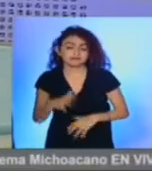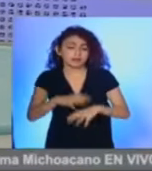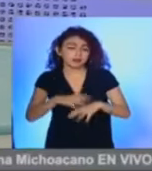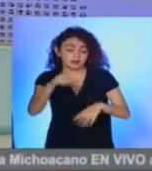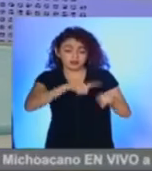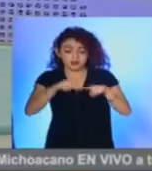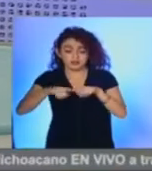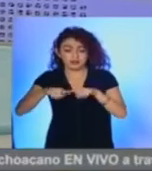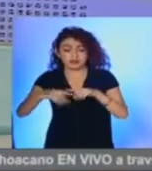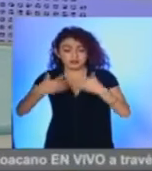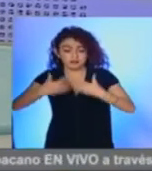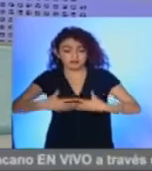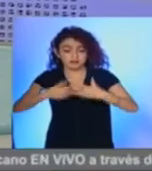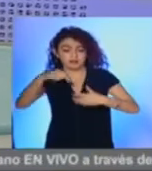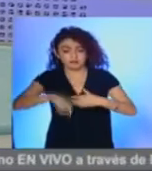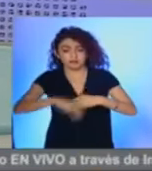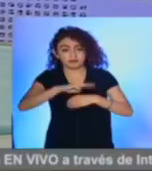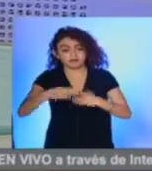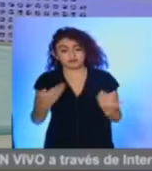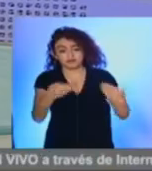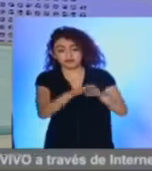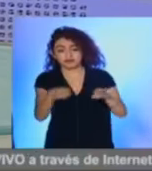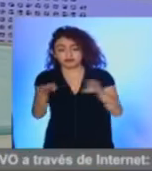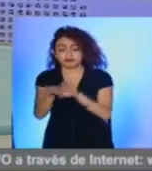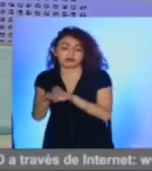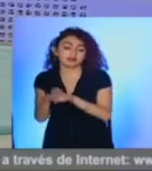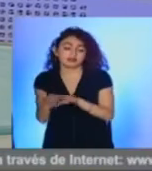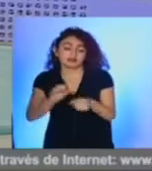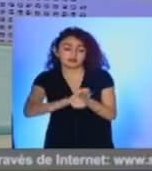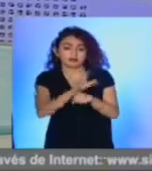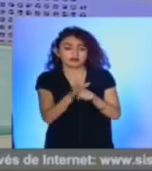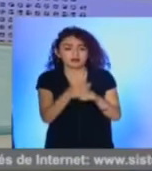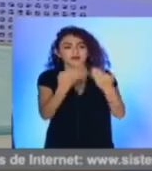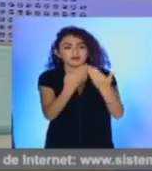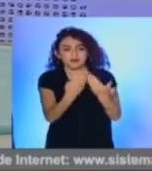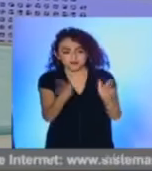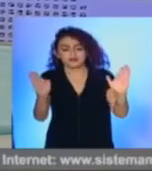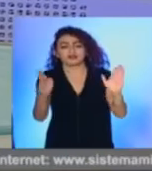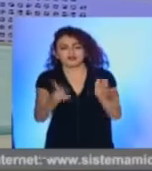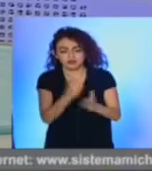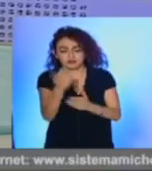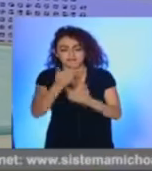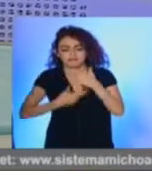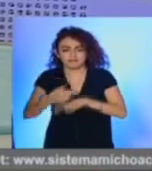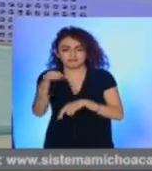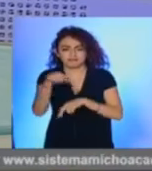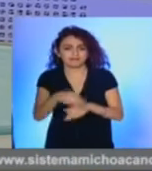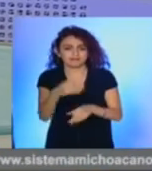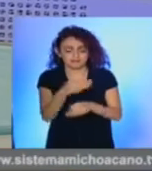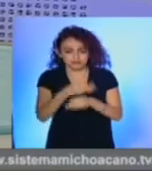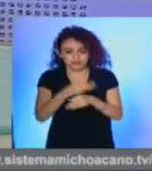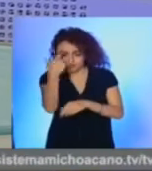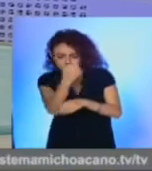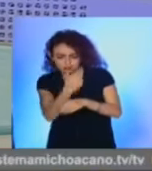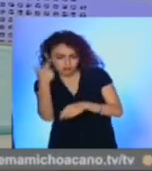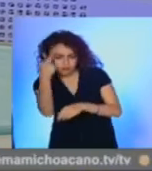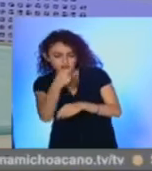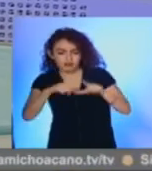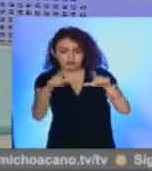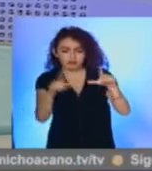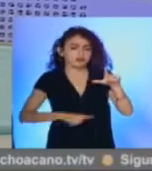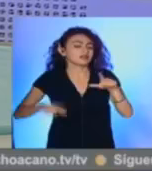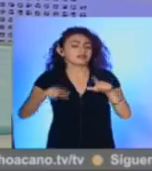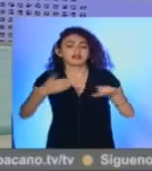mayoría de las empresas michoacanas que cerraron a causa de la pandemia han reverto sus puertas, aunque de acuerdo a un estudio nacional, la